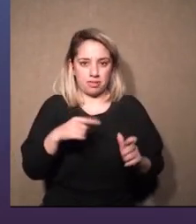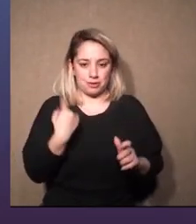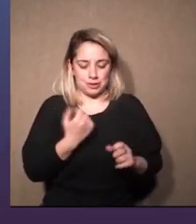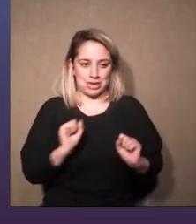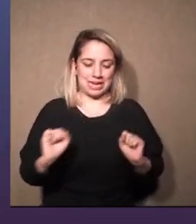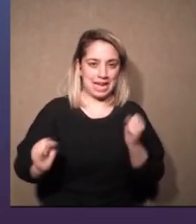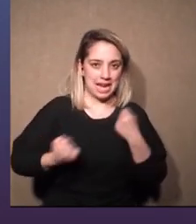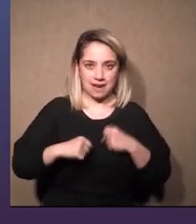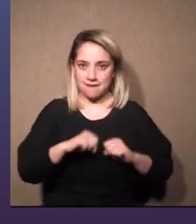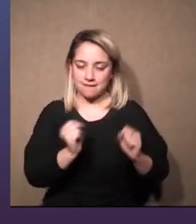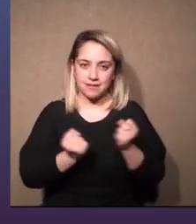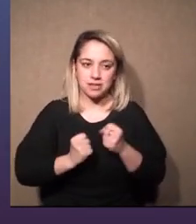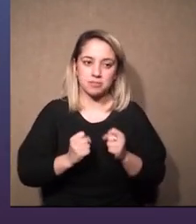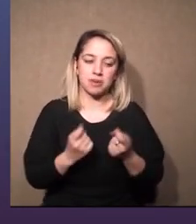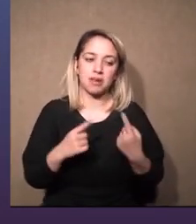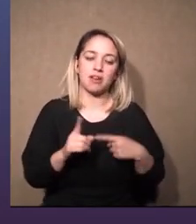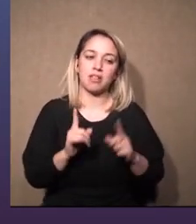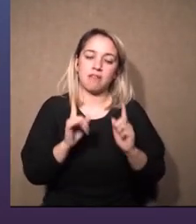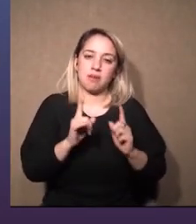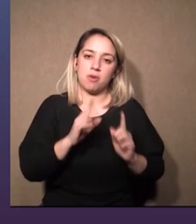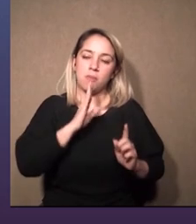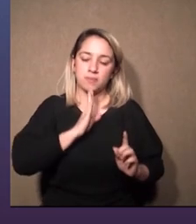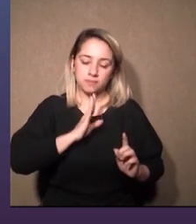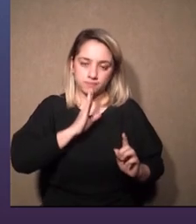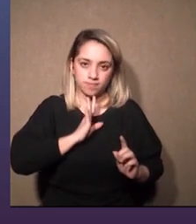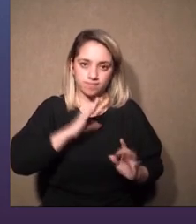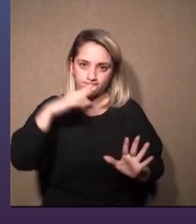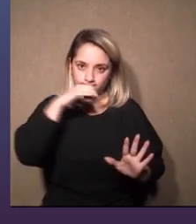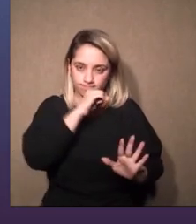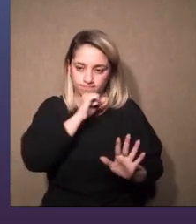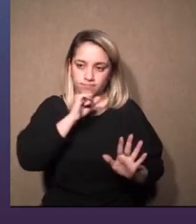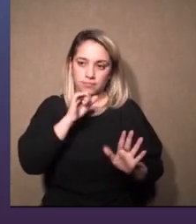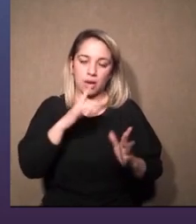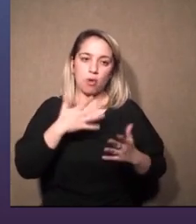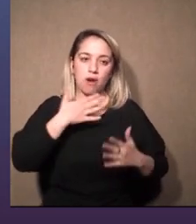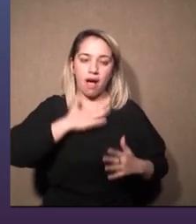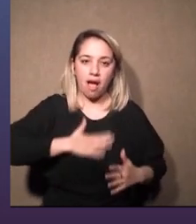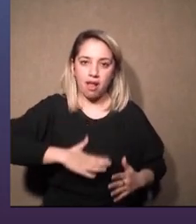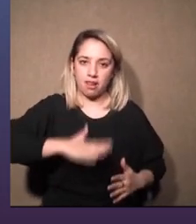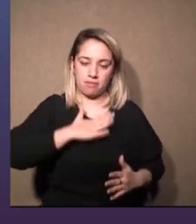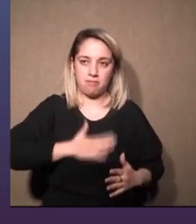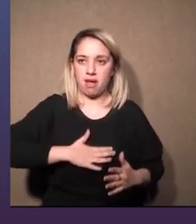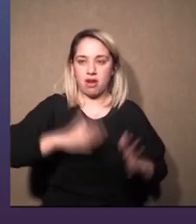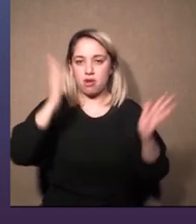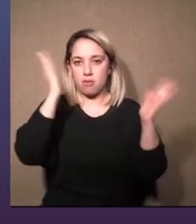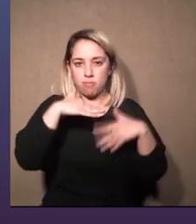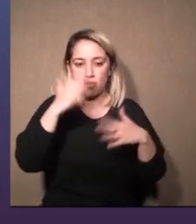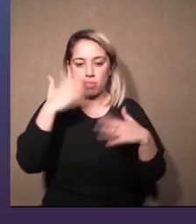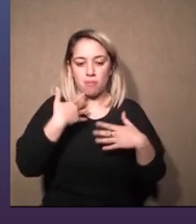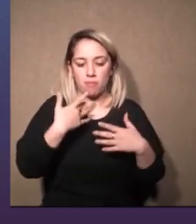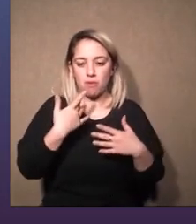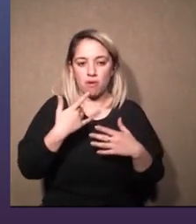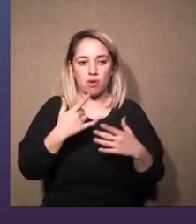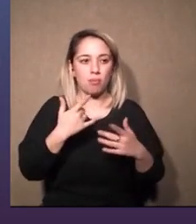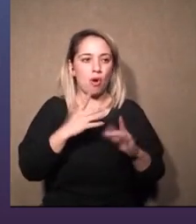hay que tratar de estar lo más calmado posible para poder arreglarlo bien y tranquilo sin entorpecer a otros